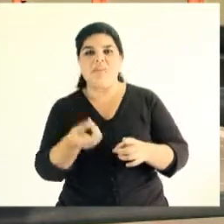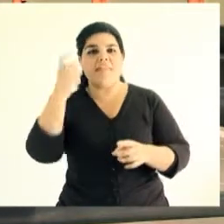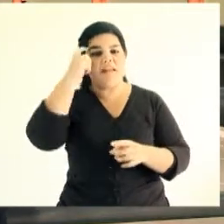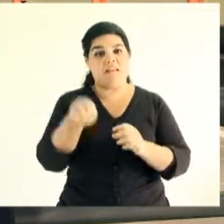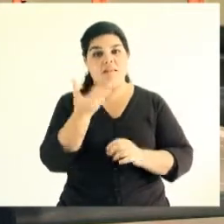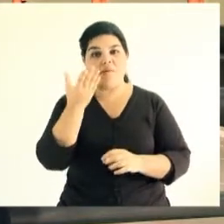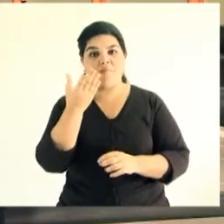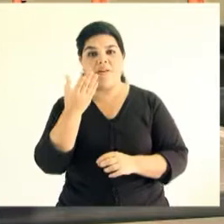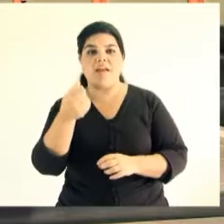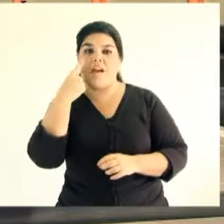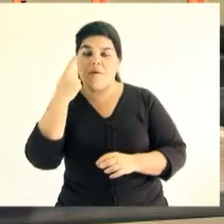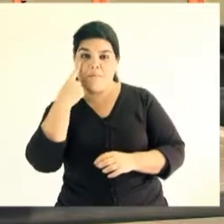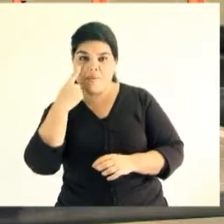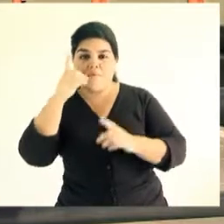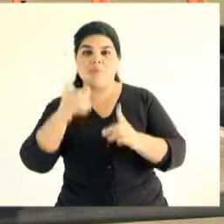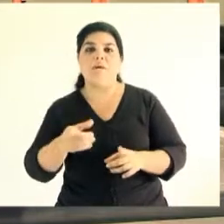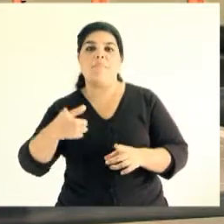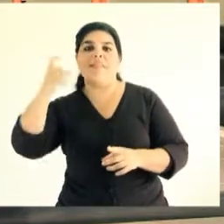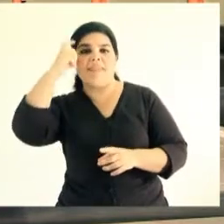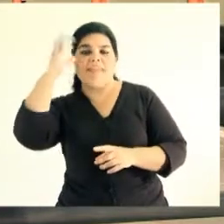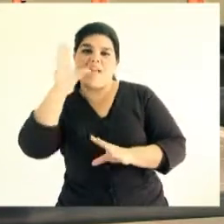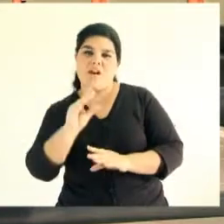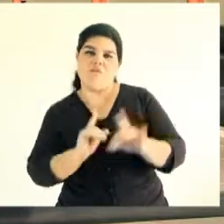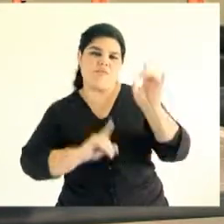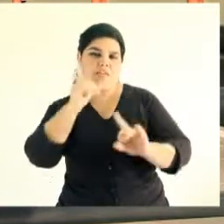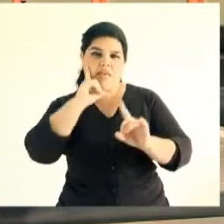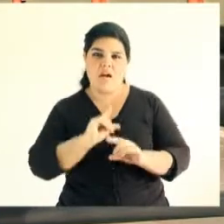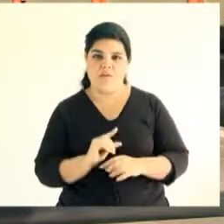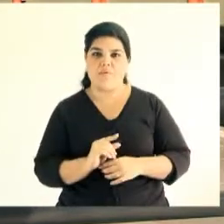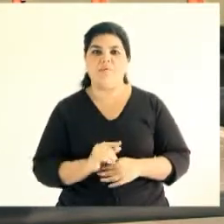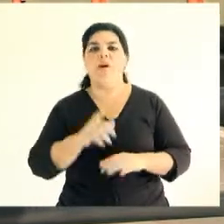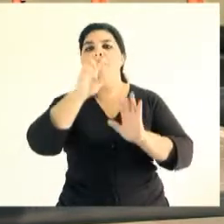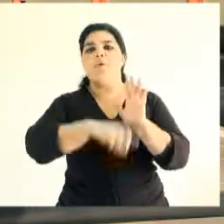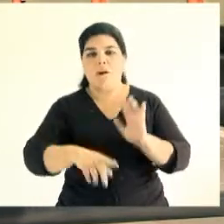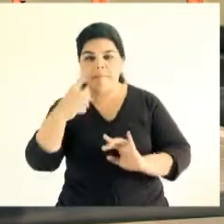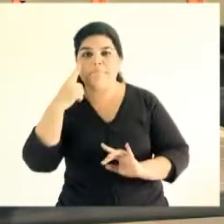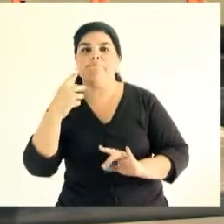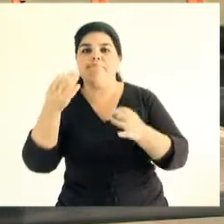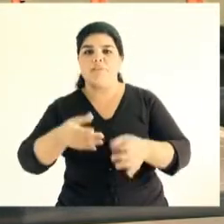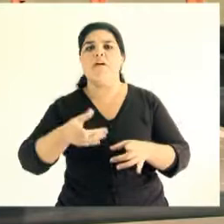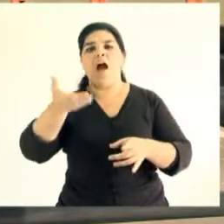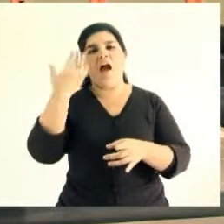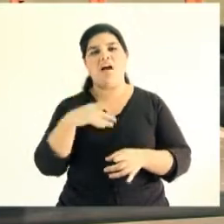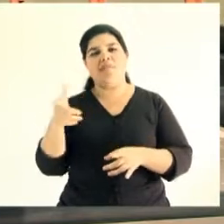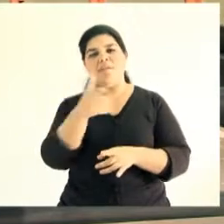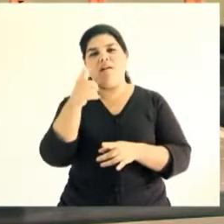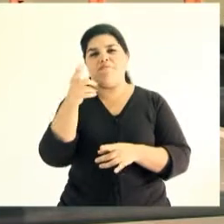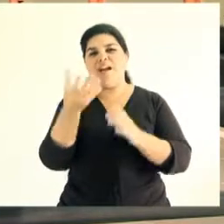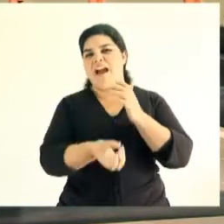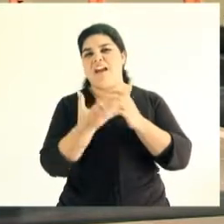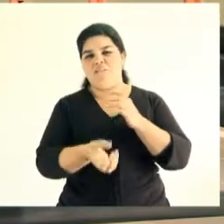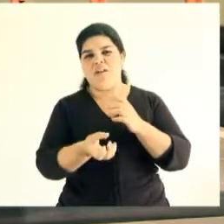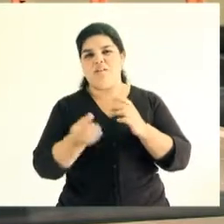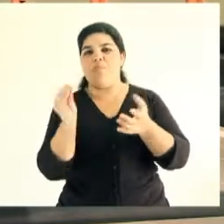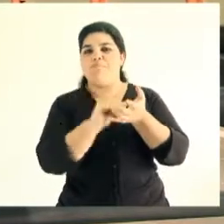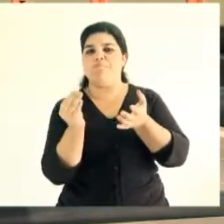mañana, vamos desde las 10 de la mañana con el vivo hasta las 10 de la noche en algunos casos también con programas en vivo además de programas enlatados